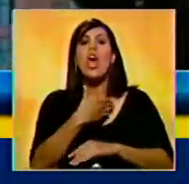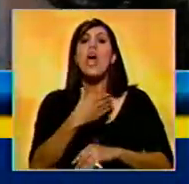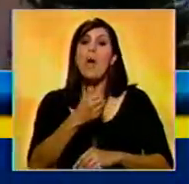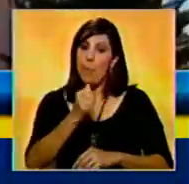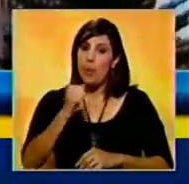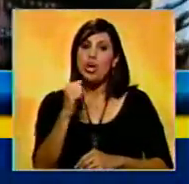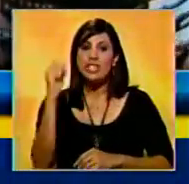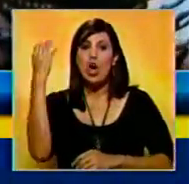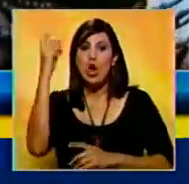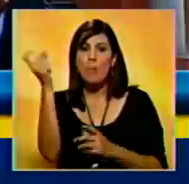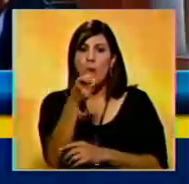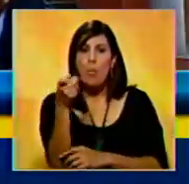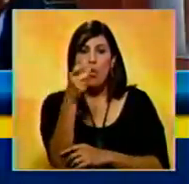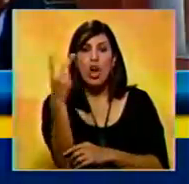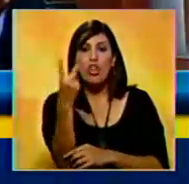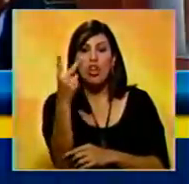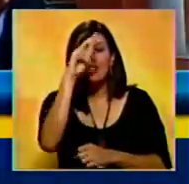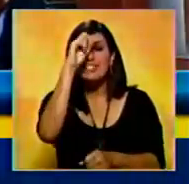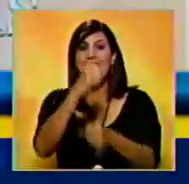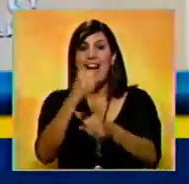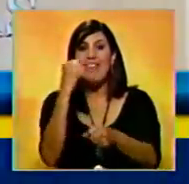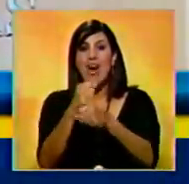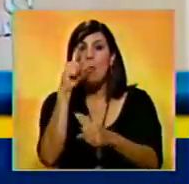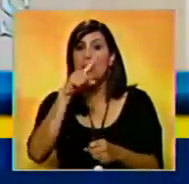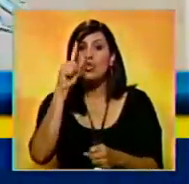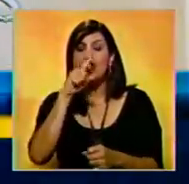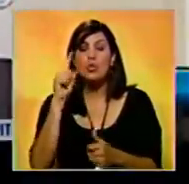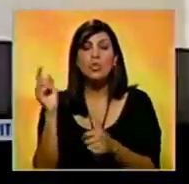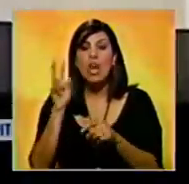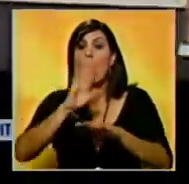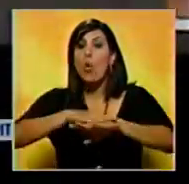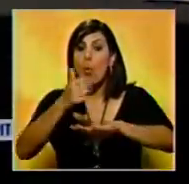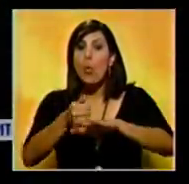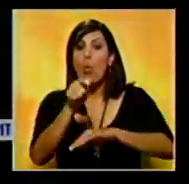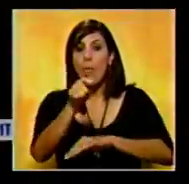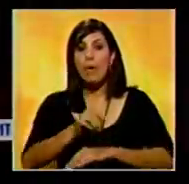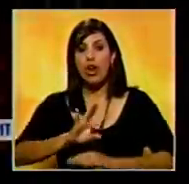colombiana busca a las dos trabajadoras sexuales sospechosas del hurto.